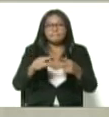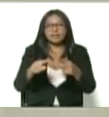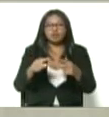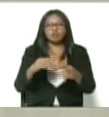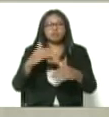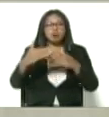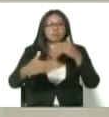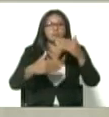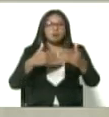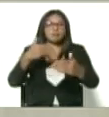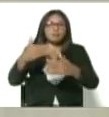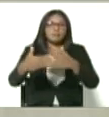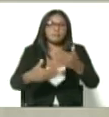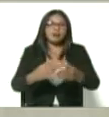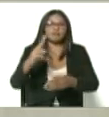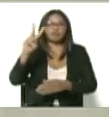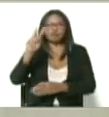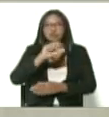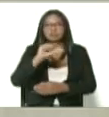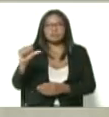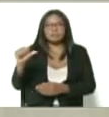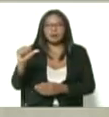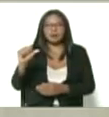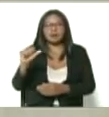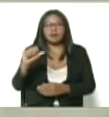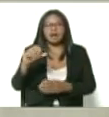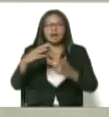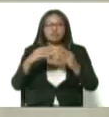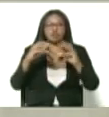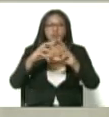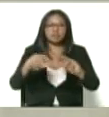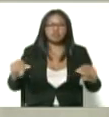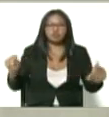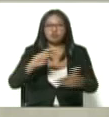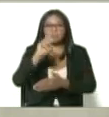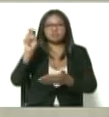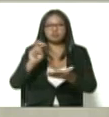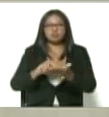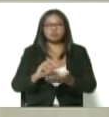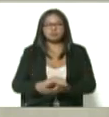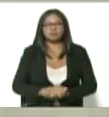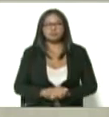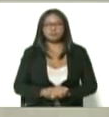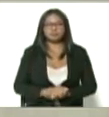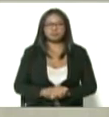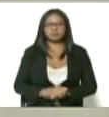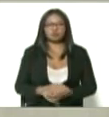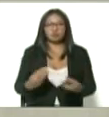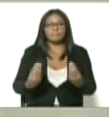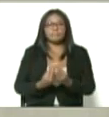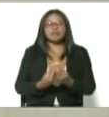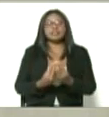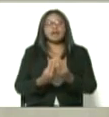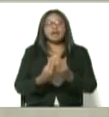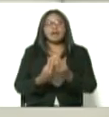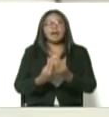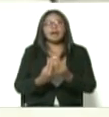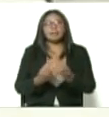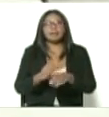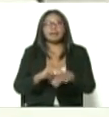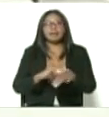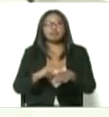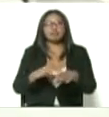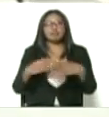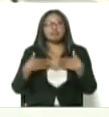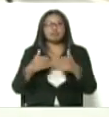llevará dos semanas se extenderá a todo el territorio nacional. Nos acompañan los ministros de salud, de